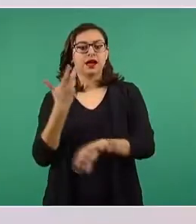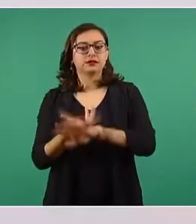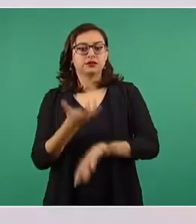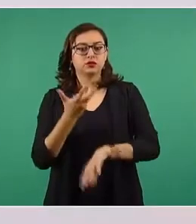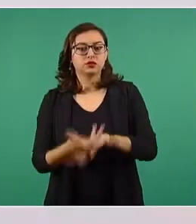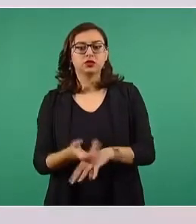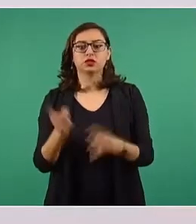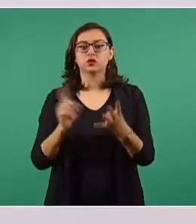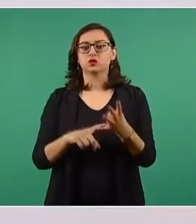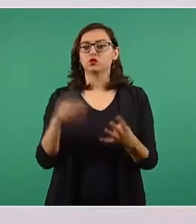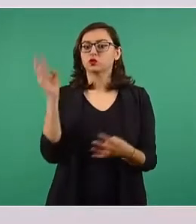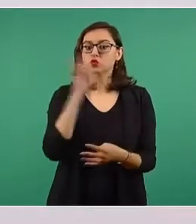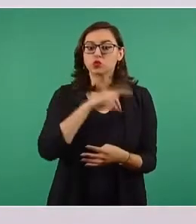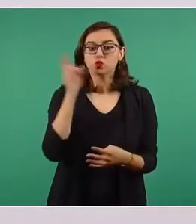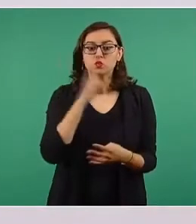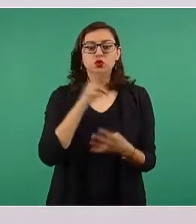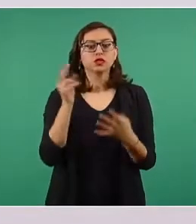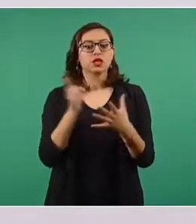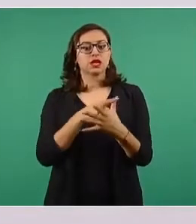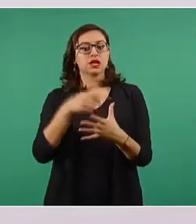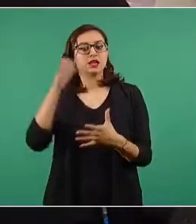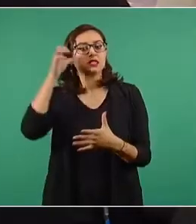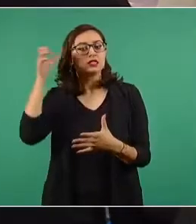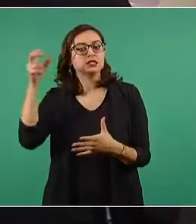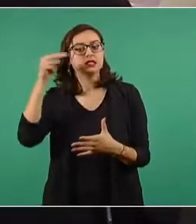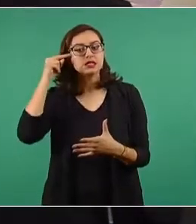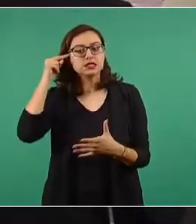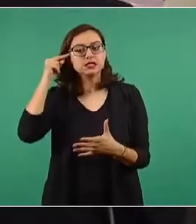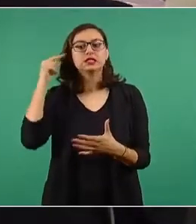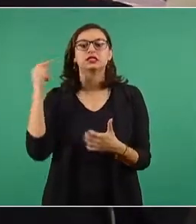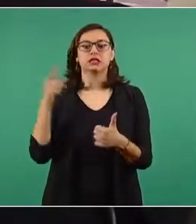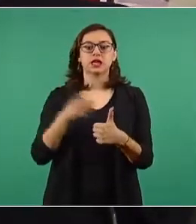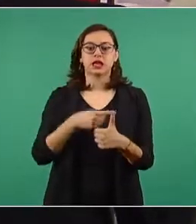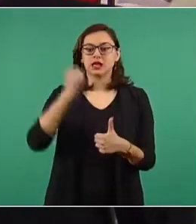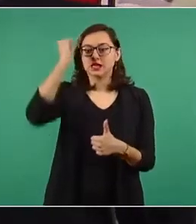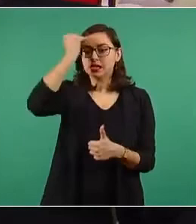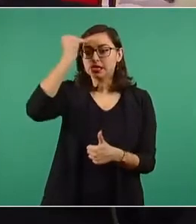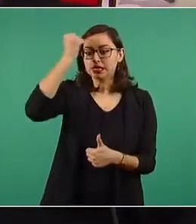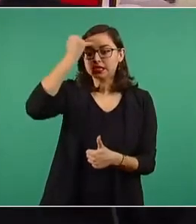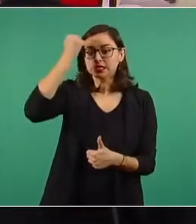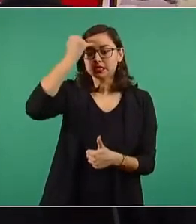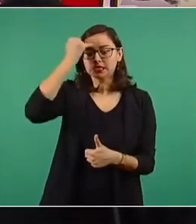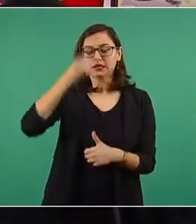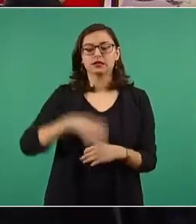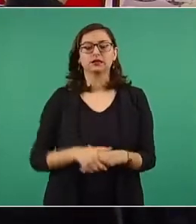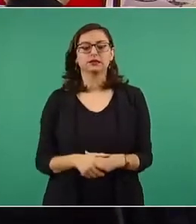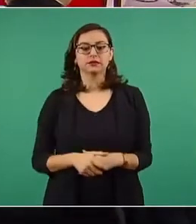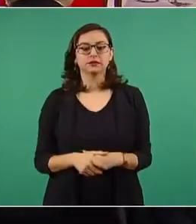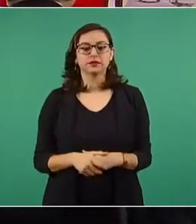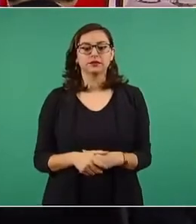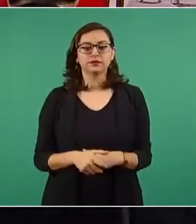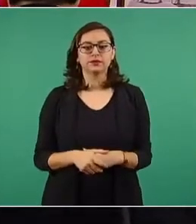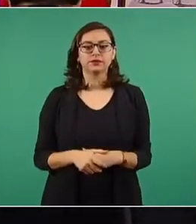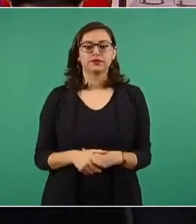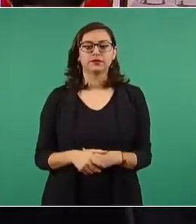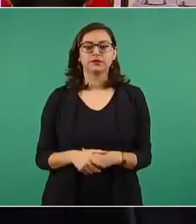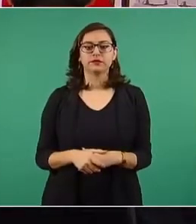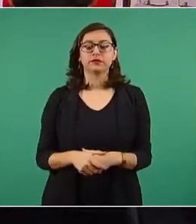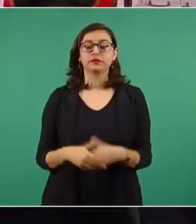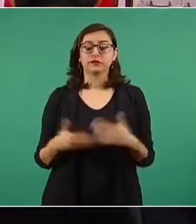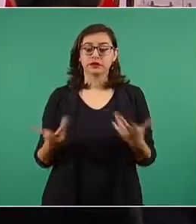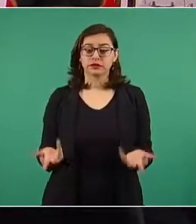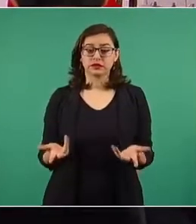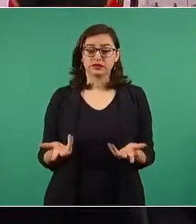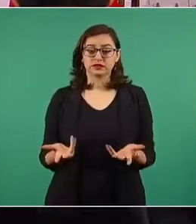Rusia, de China, de India. Llevamos el 35